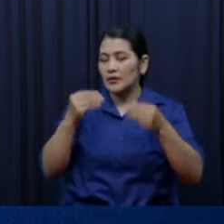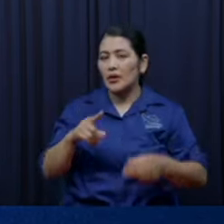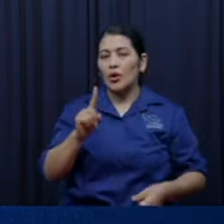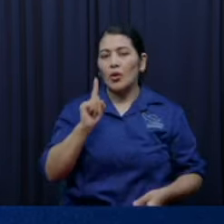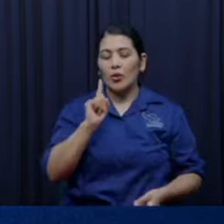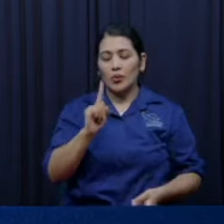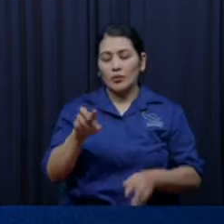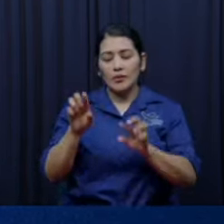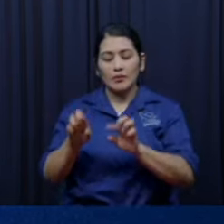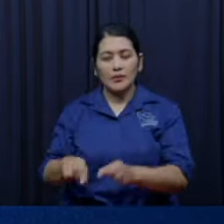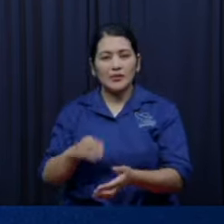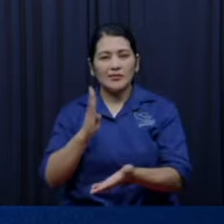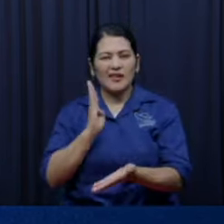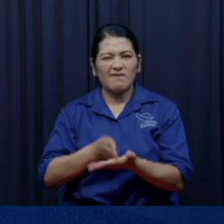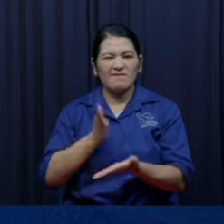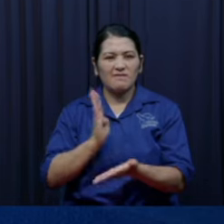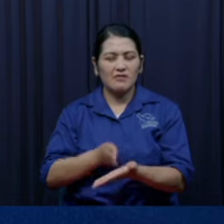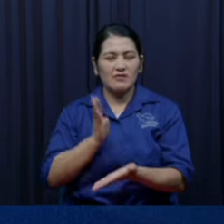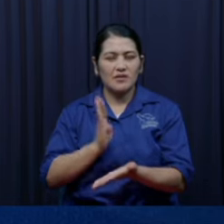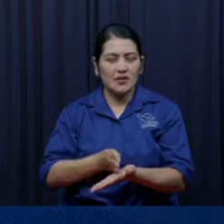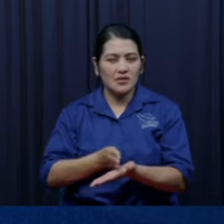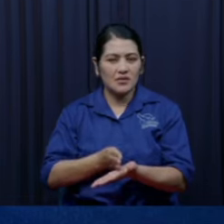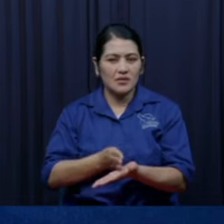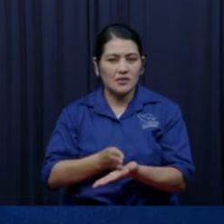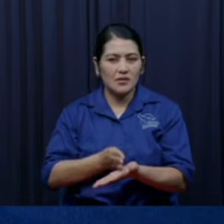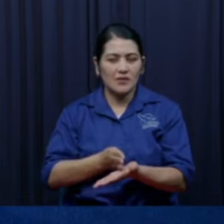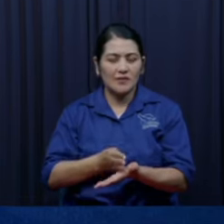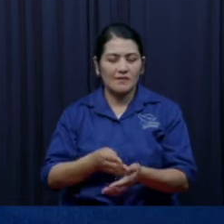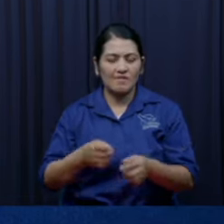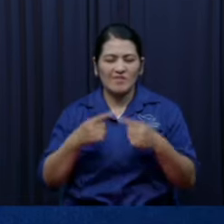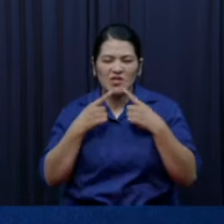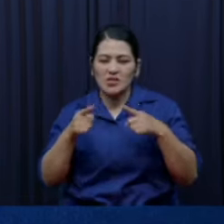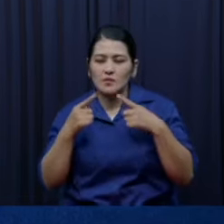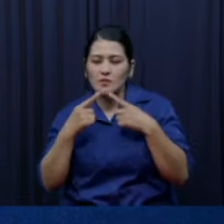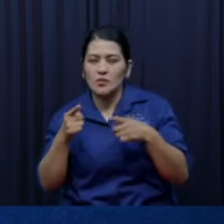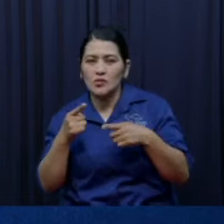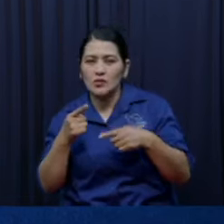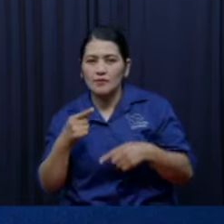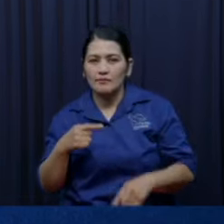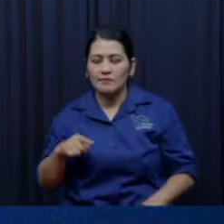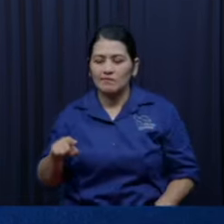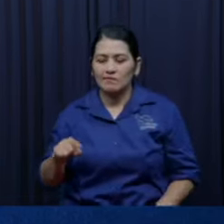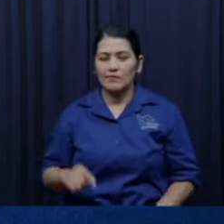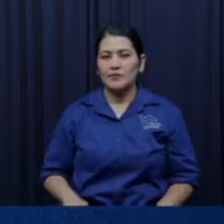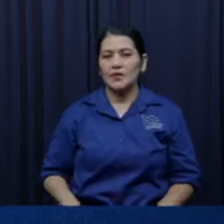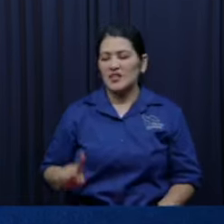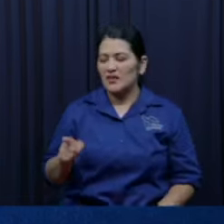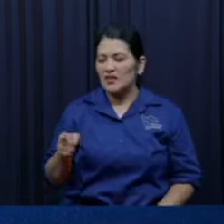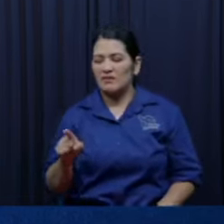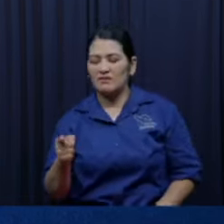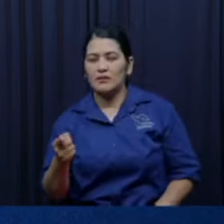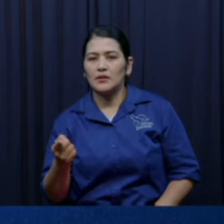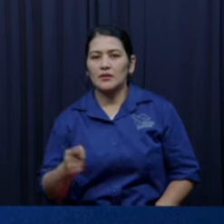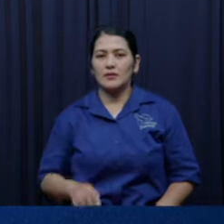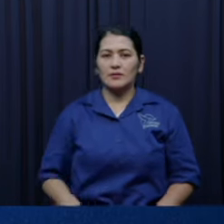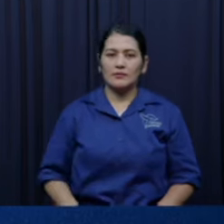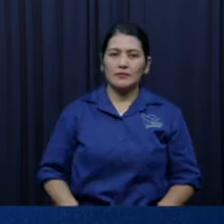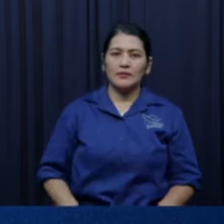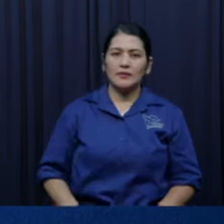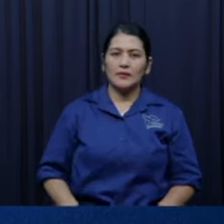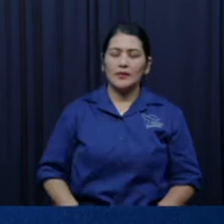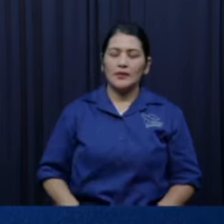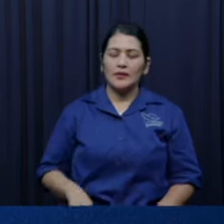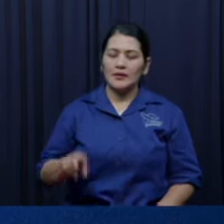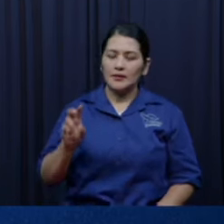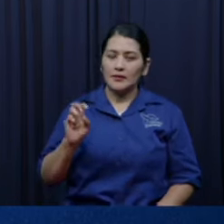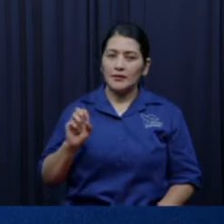es calumniador y por lo tanto un calumniador es ciego para conquistar Jebus hay que quitar la calumnia